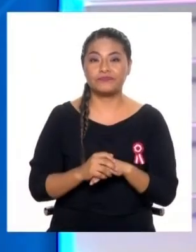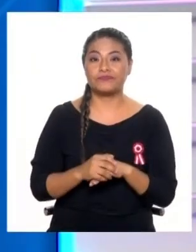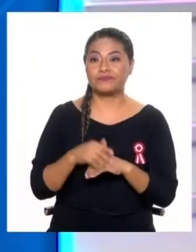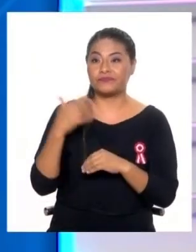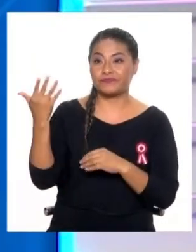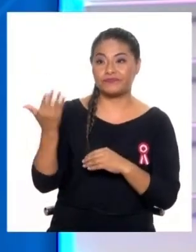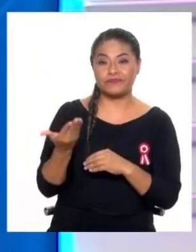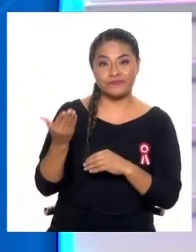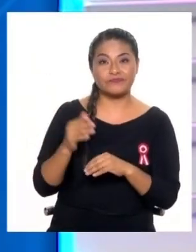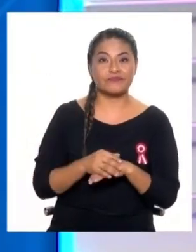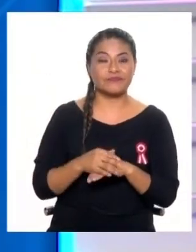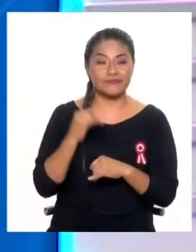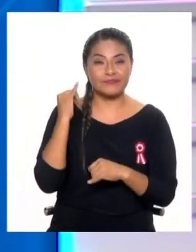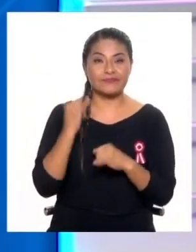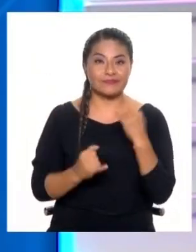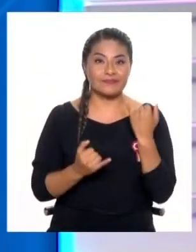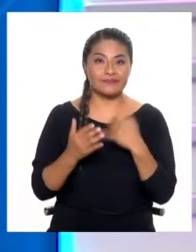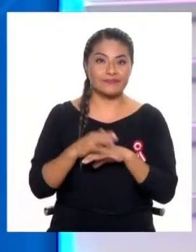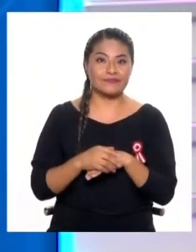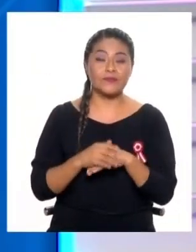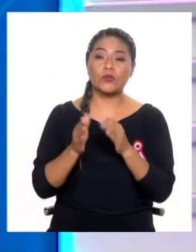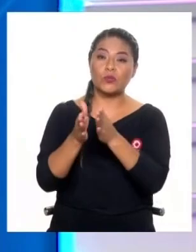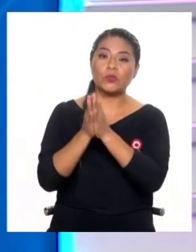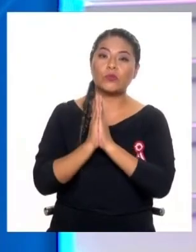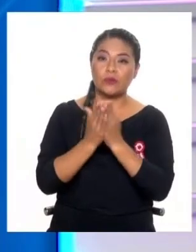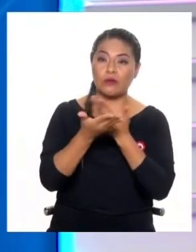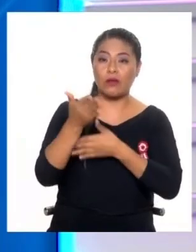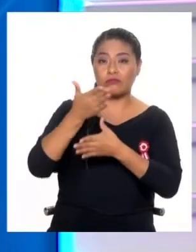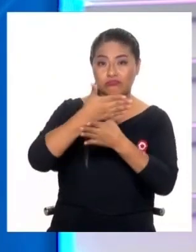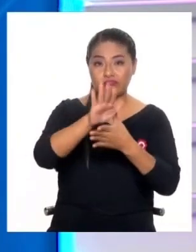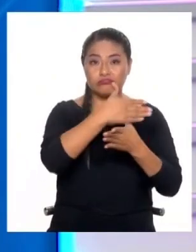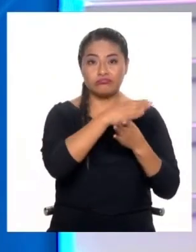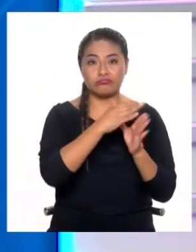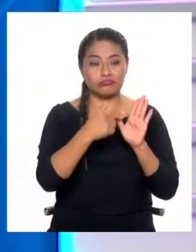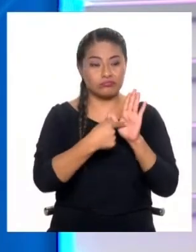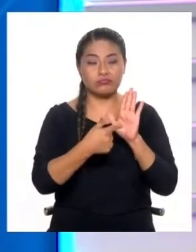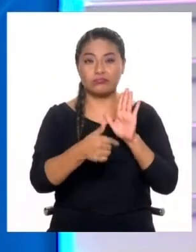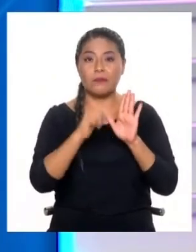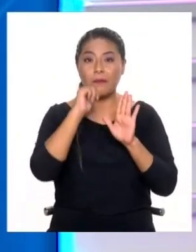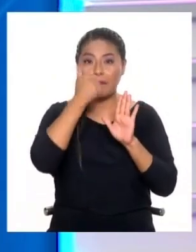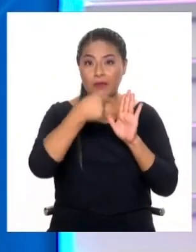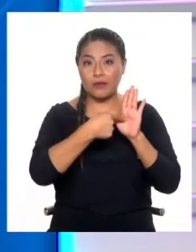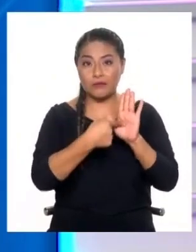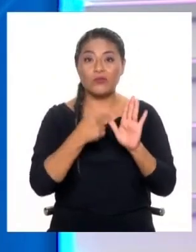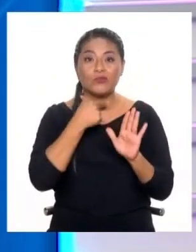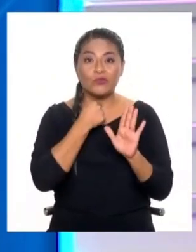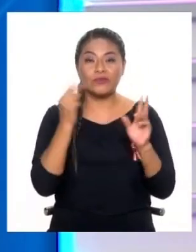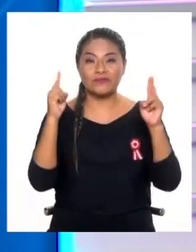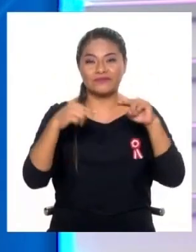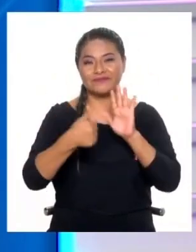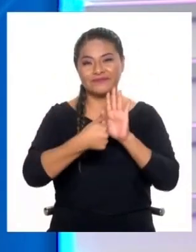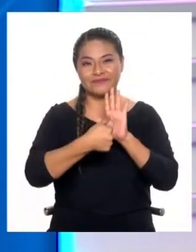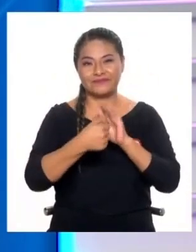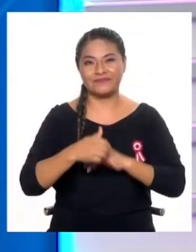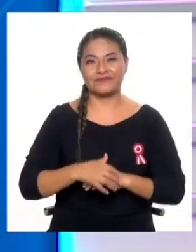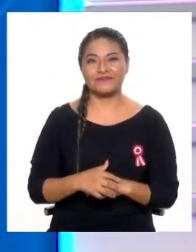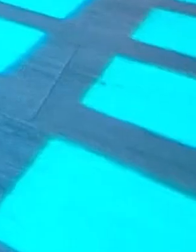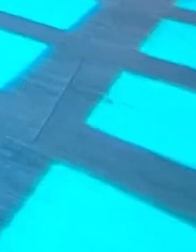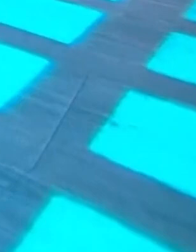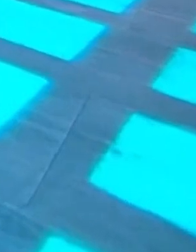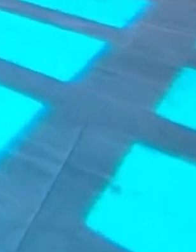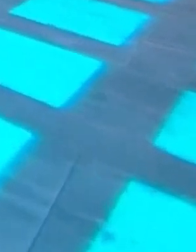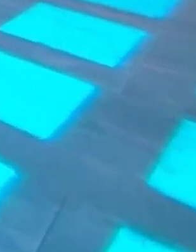terminamos el programa, les pedimos que lo compartan por sus redes sociales y nos vemos mañana. Si les gustó, un like. ¡Gracias!